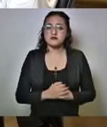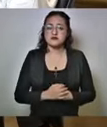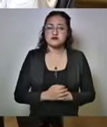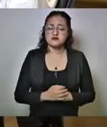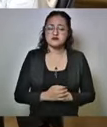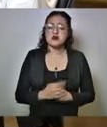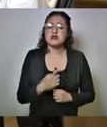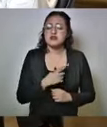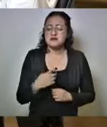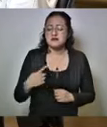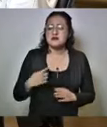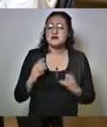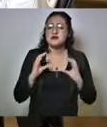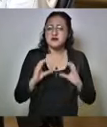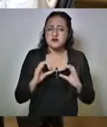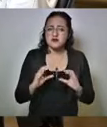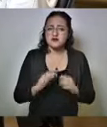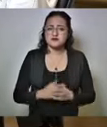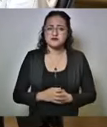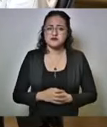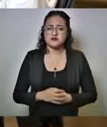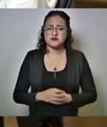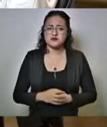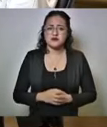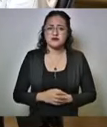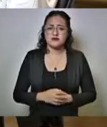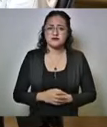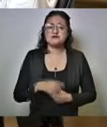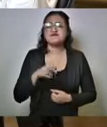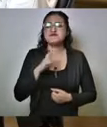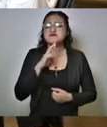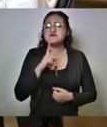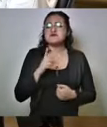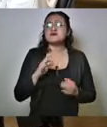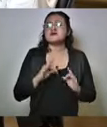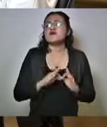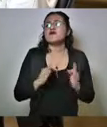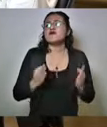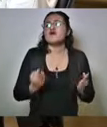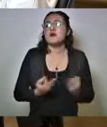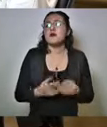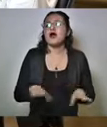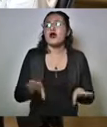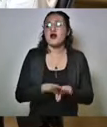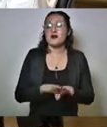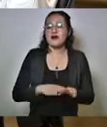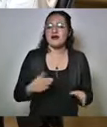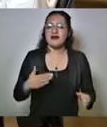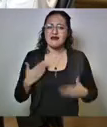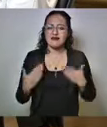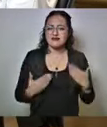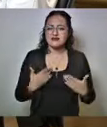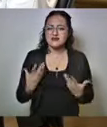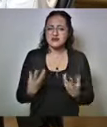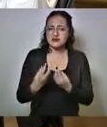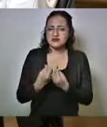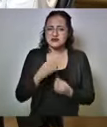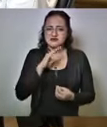debo de cuidar. Es la mejor forma de festejar a nuestras madres.